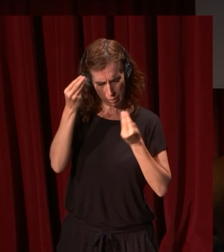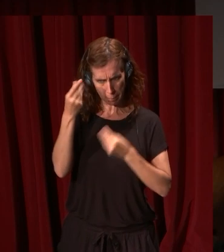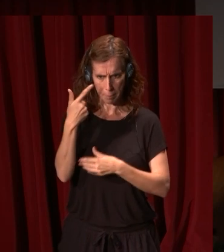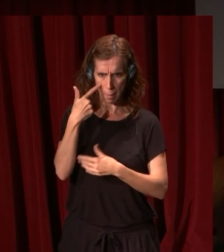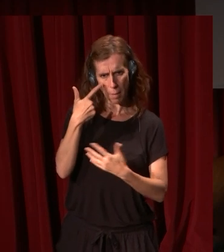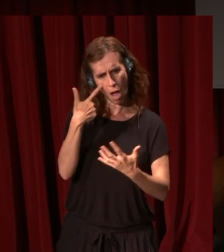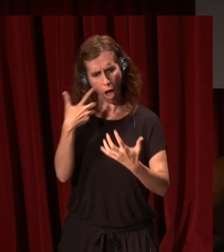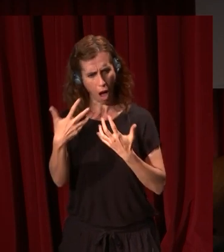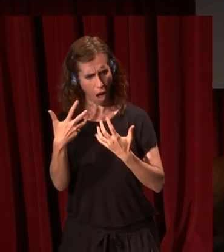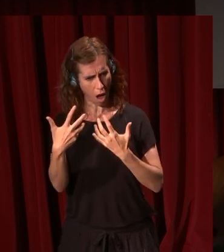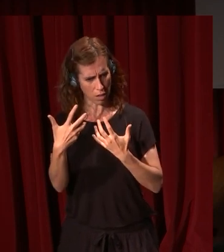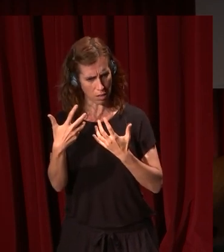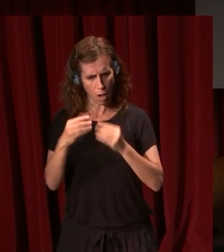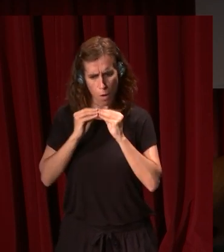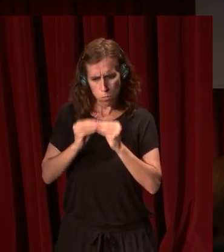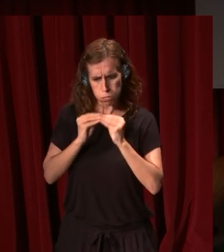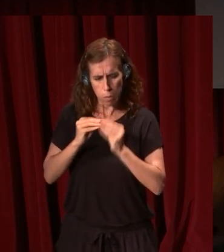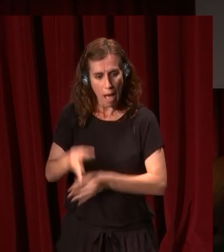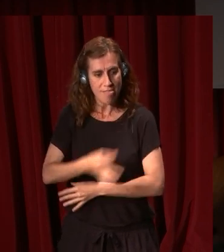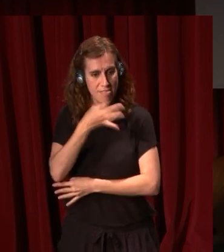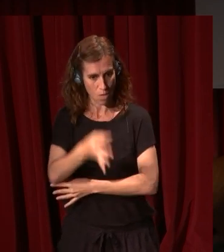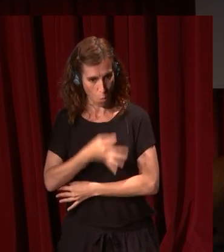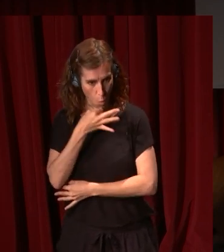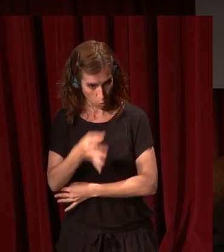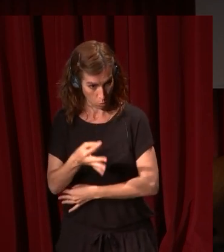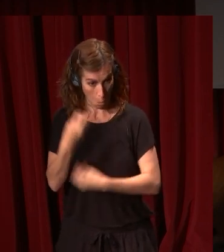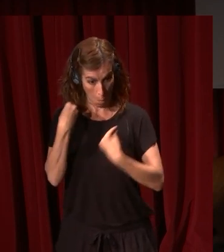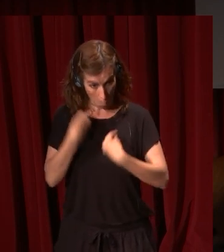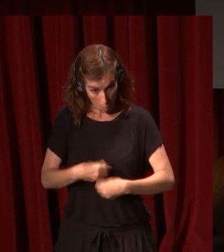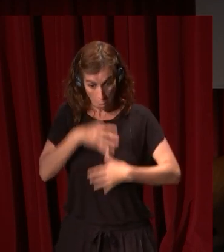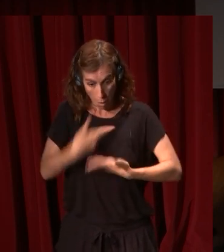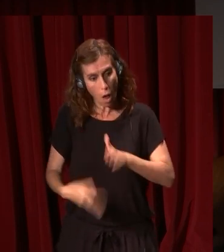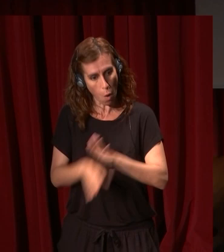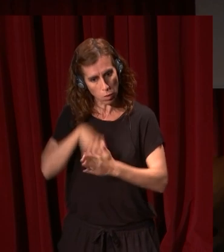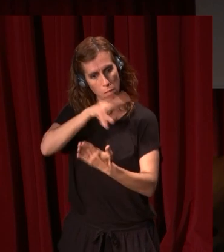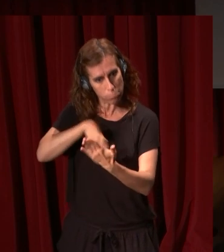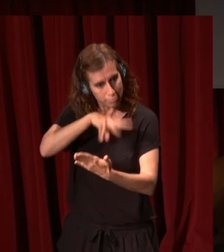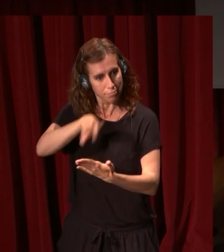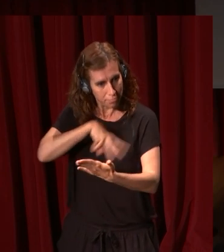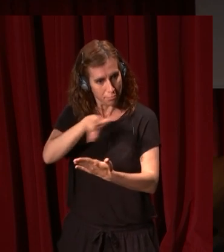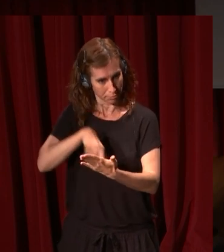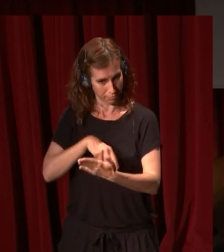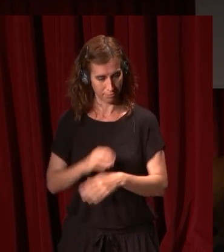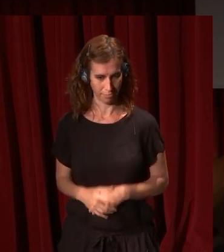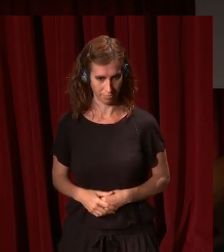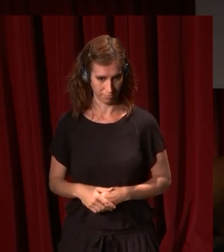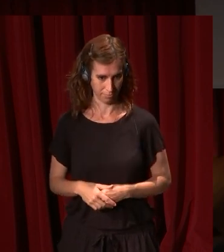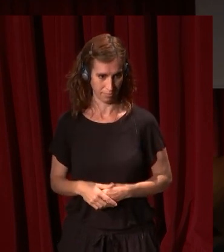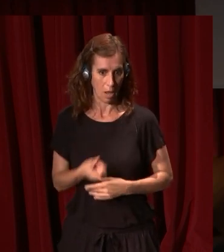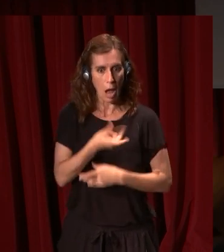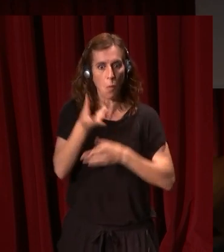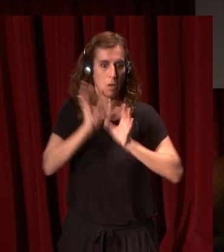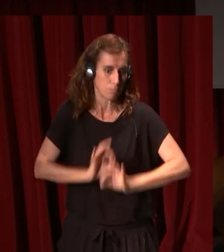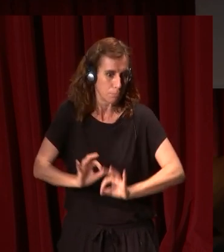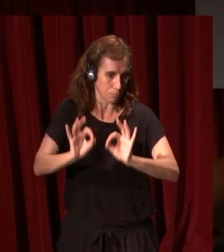arte y a elaborar un discurso, un relato, que es el que seguimos leyendo actualmente o en el que seguimos creyendo, con excepciones, pero